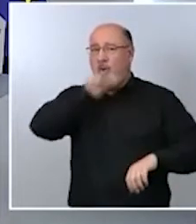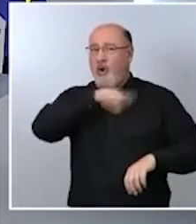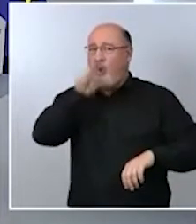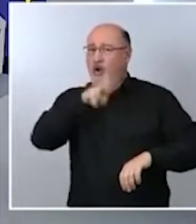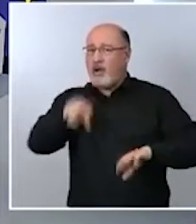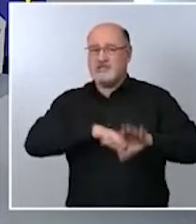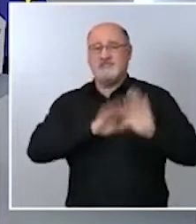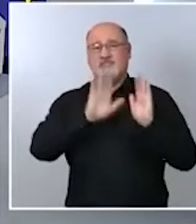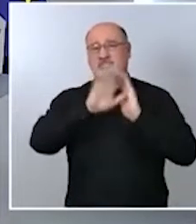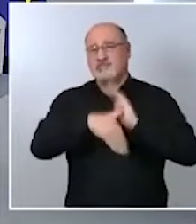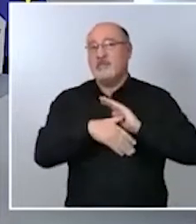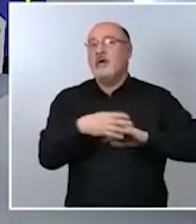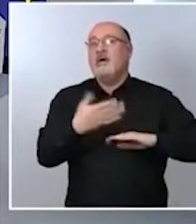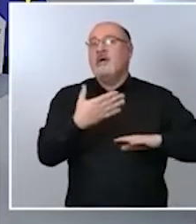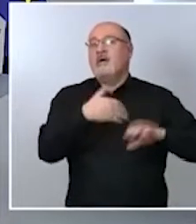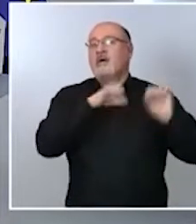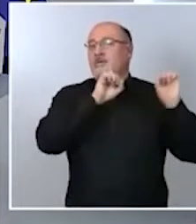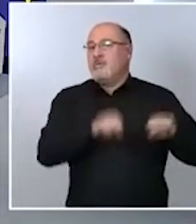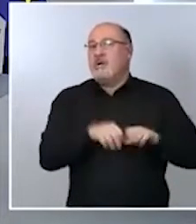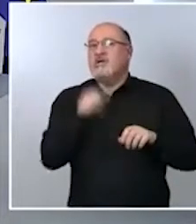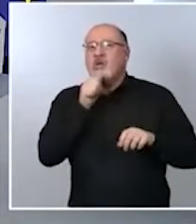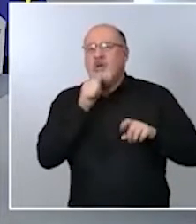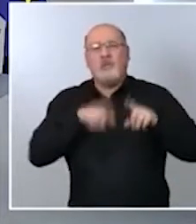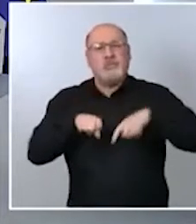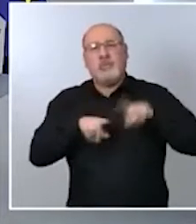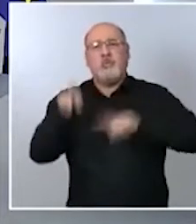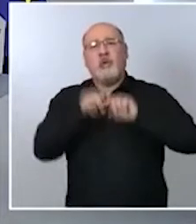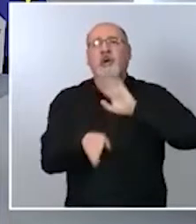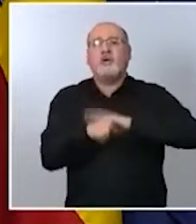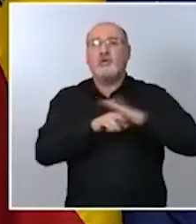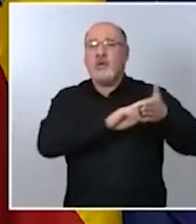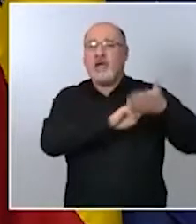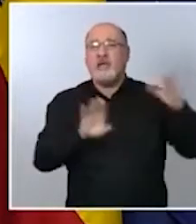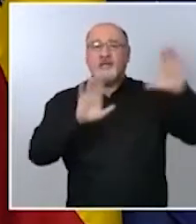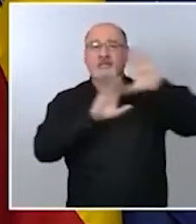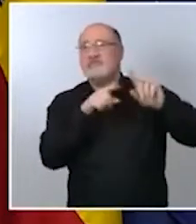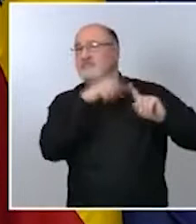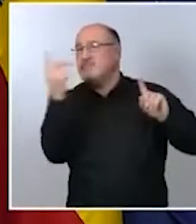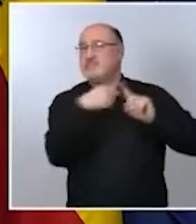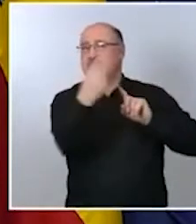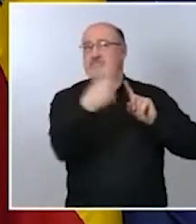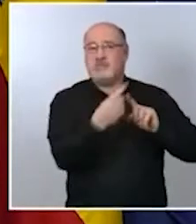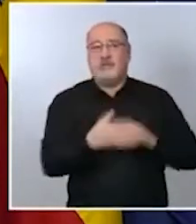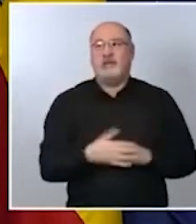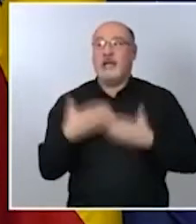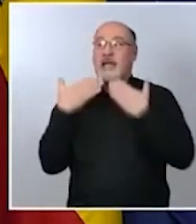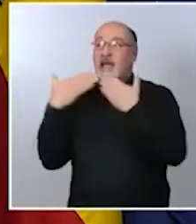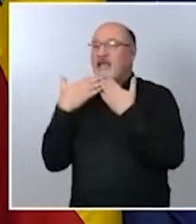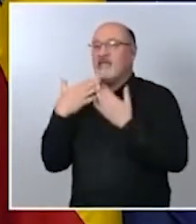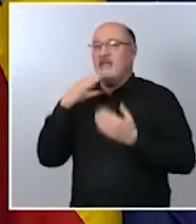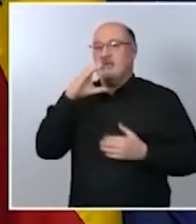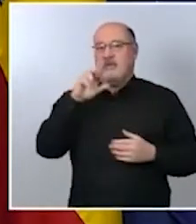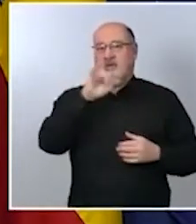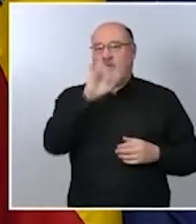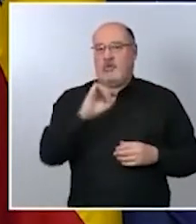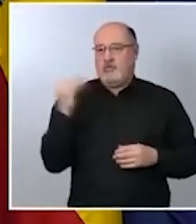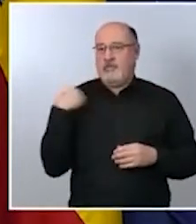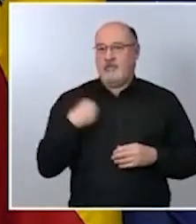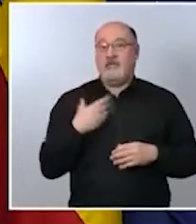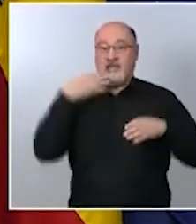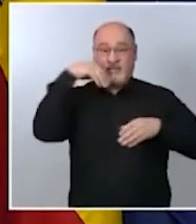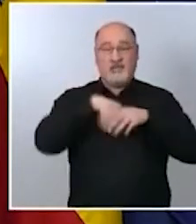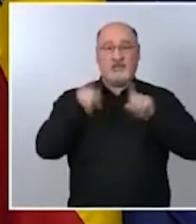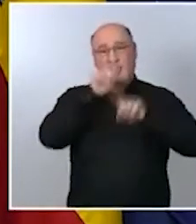o sigue habiendo problemas bien muchas gracias Cruz por la pregunta dentro de las incidencias surgidas